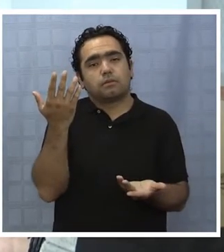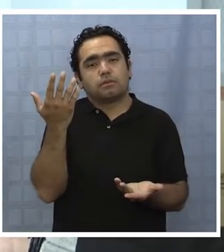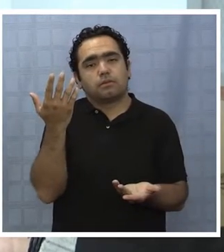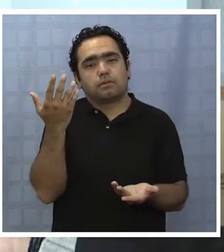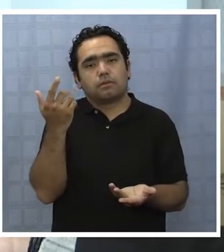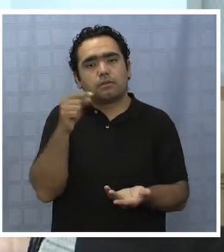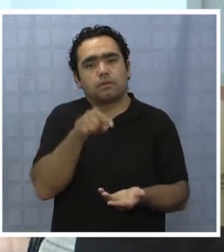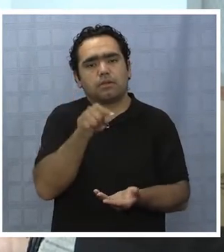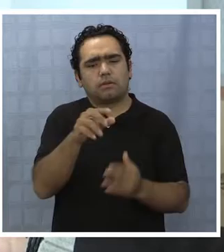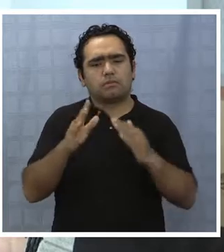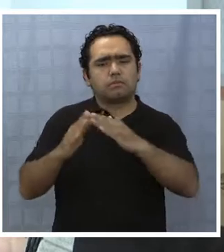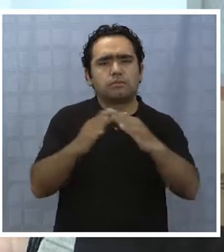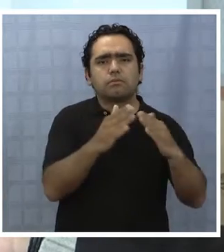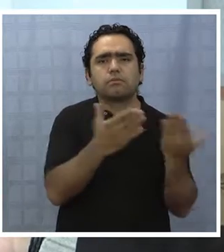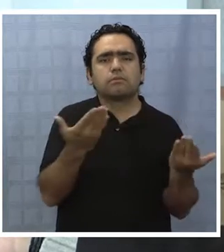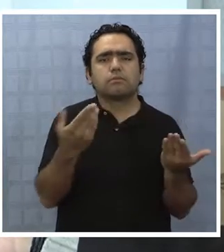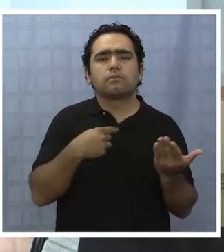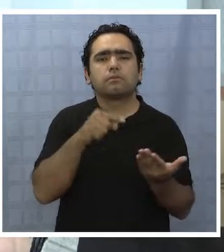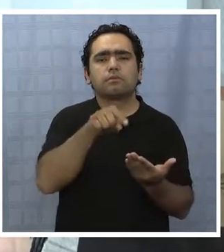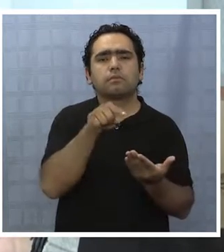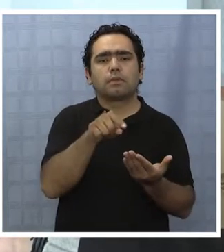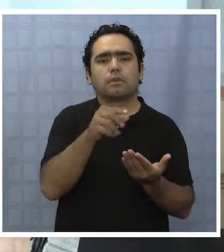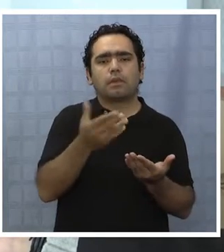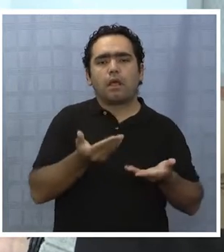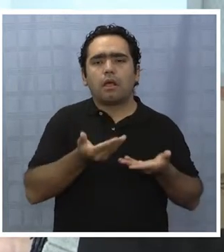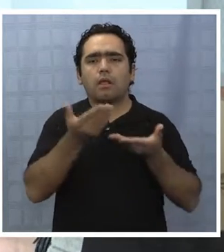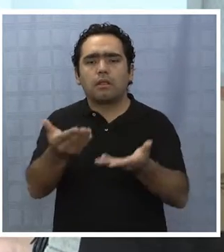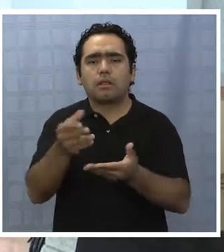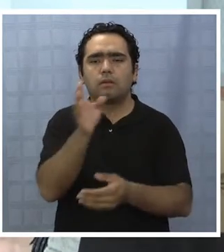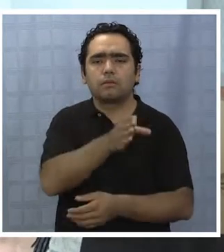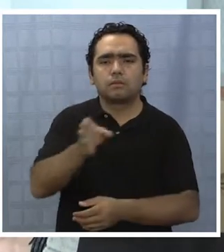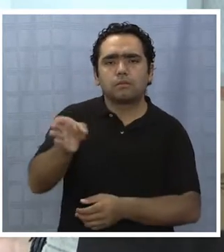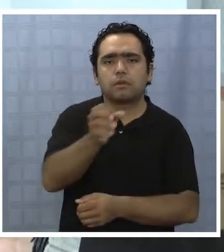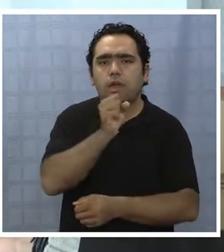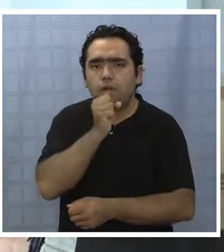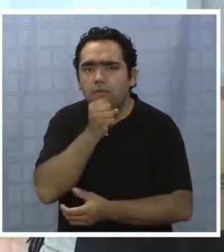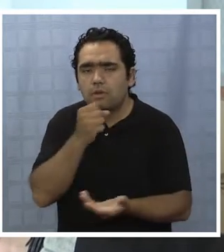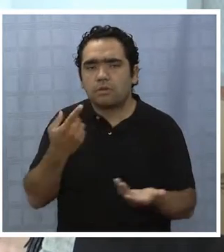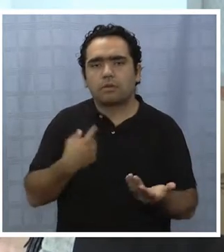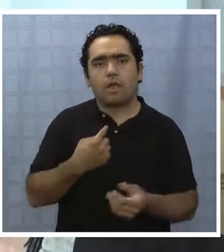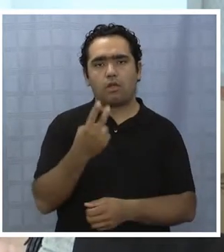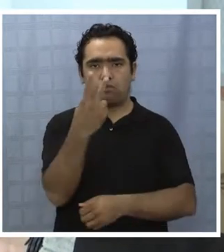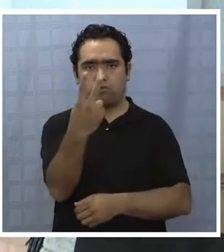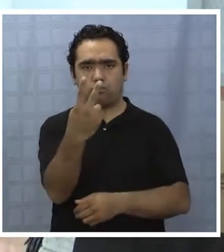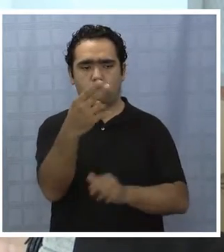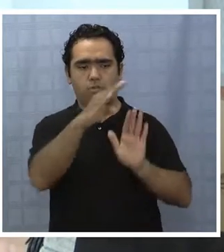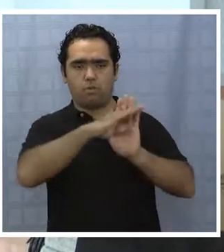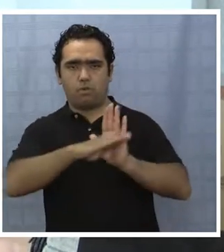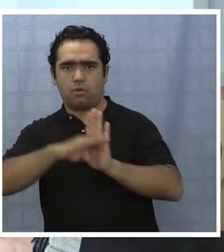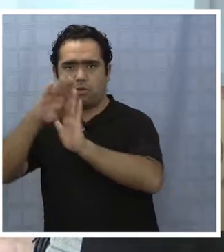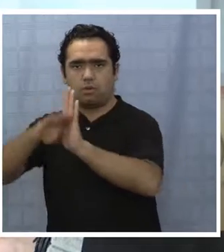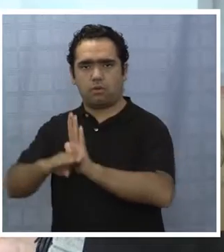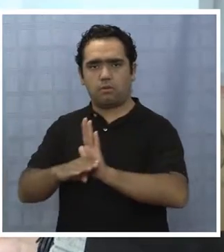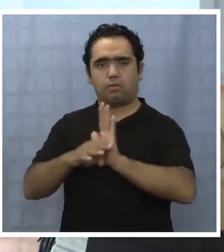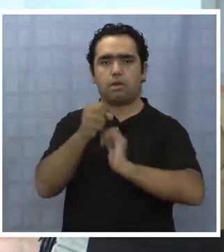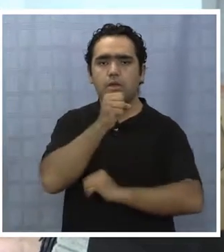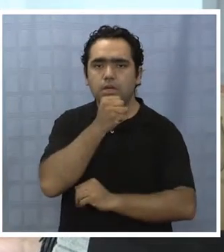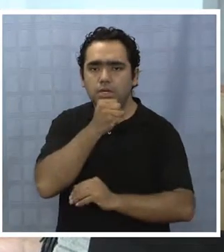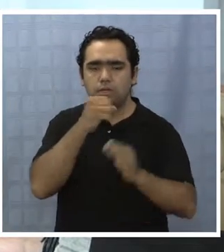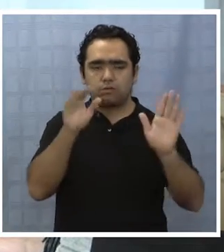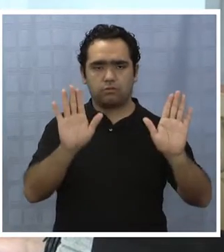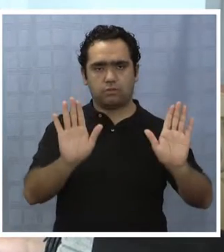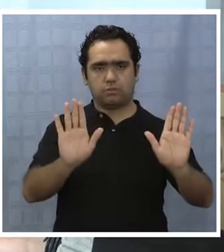dar incomodato a adultos mayores. Hay dos programas de viviendas para adultos mayores que